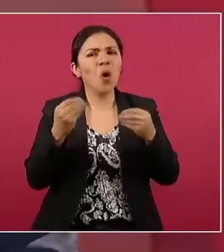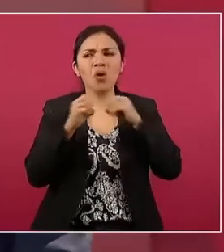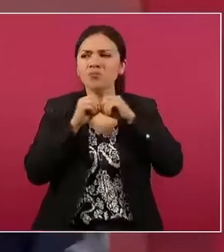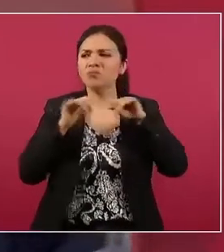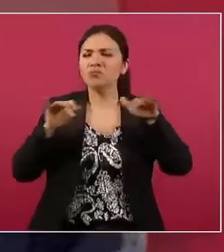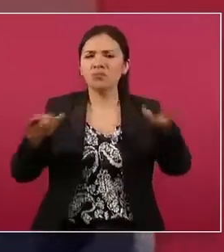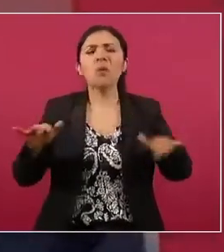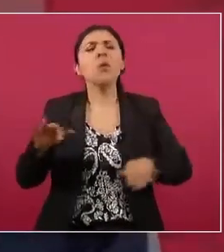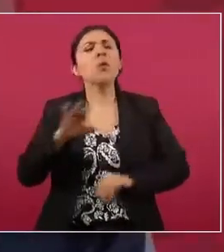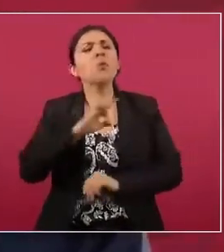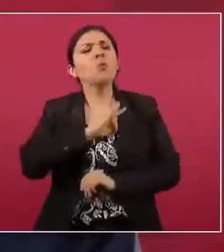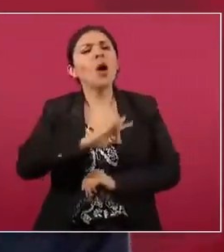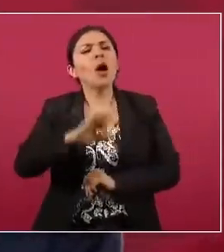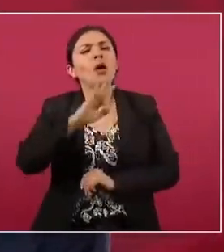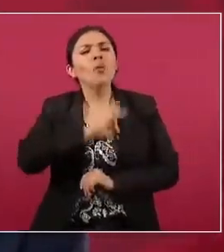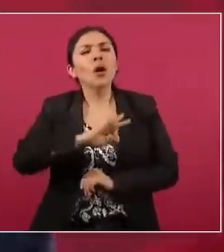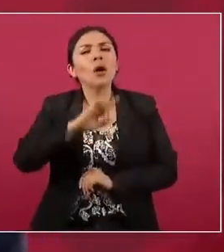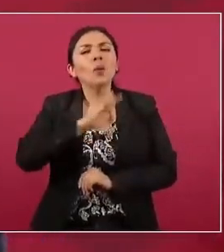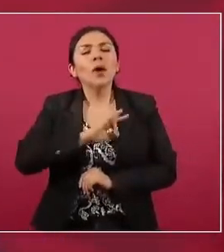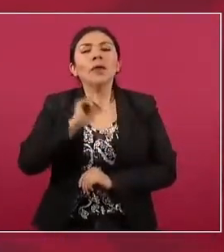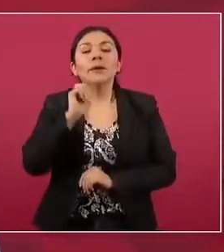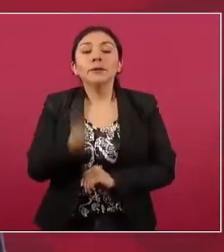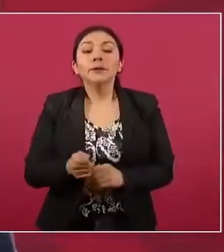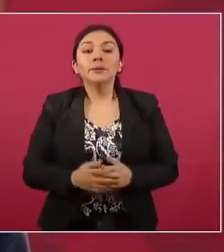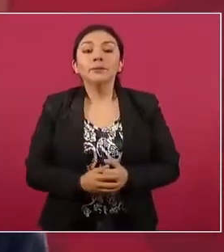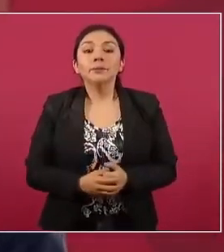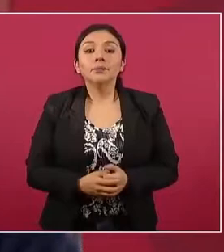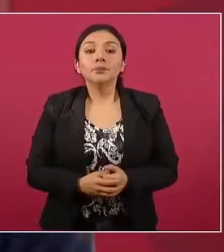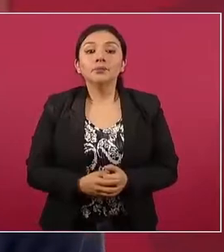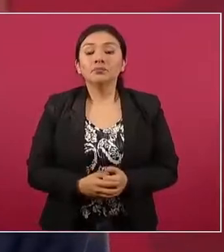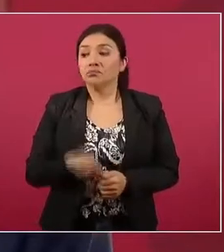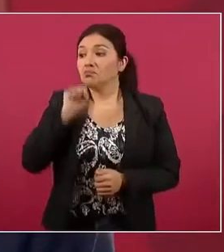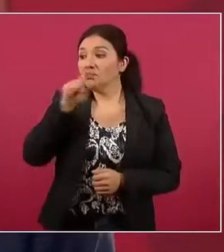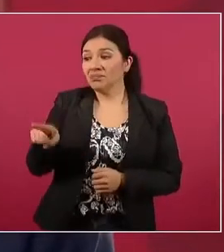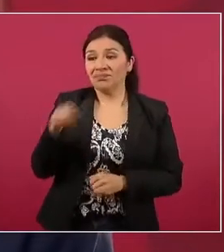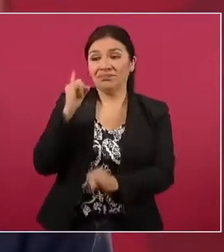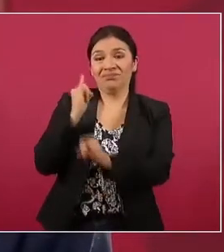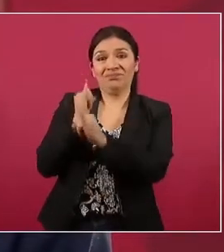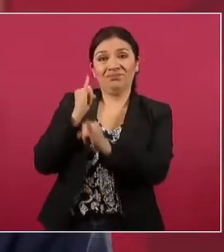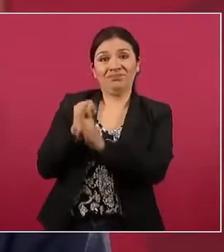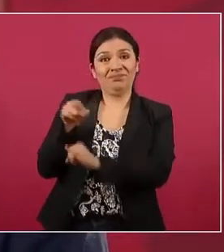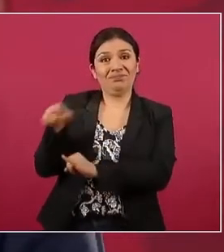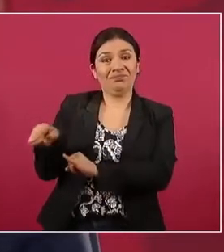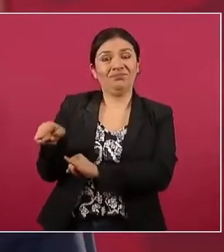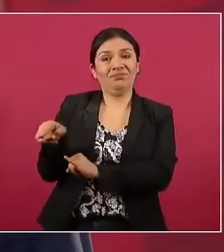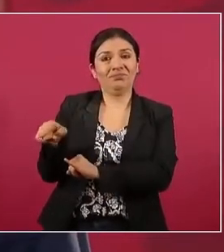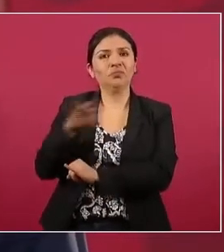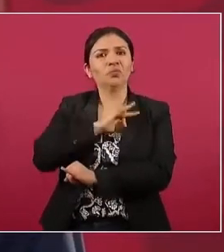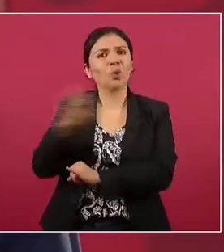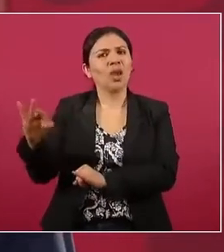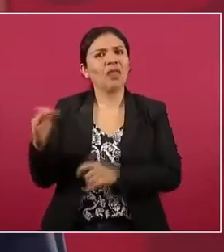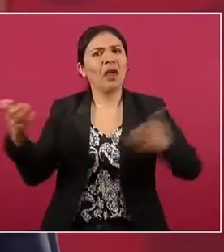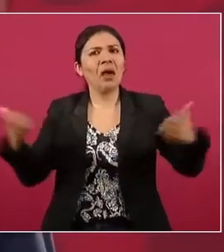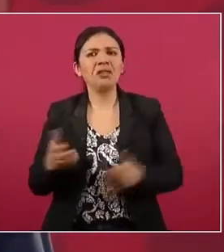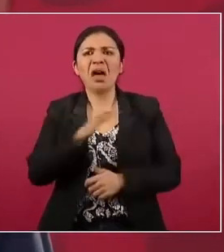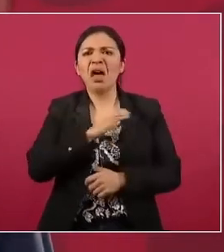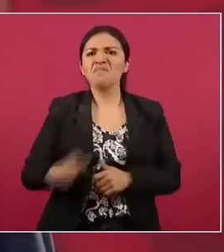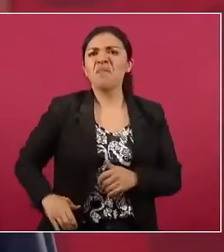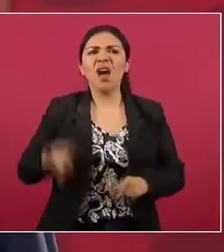que se podía con el internet hacer una campaña